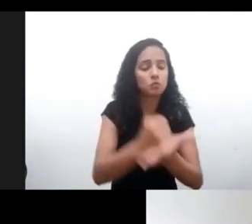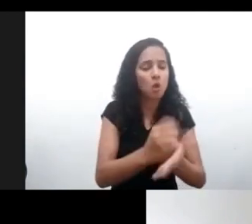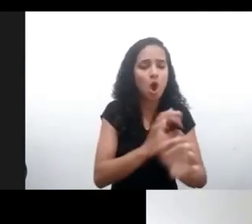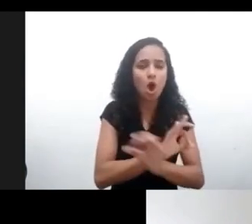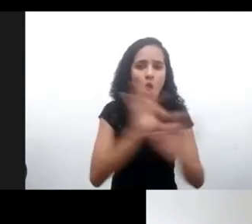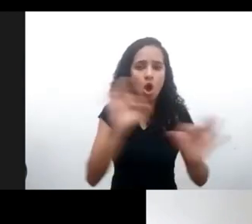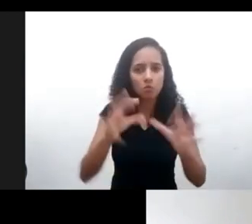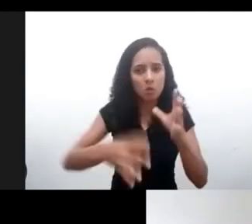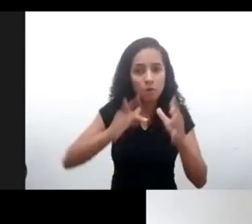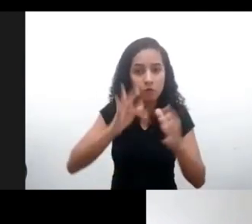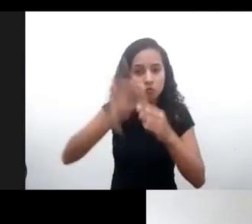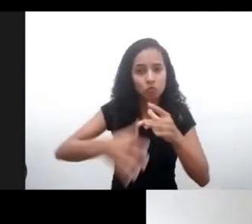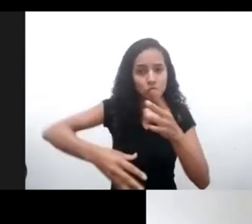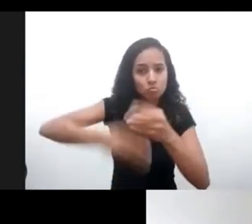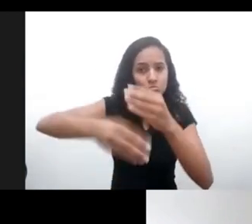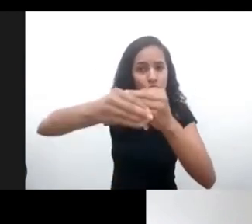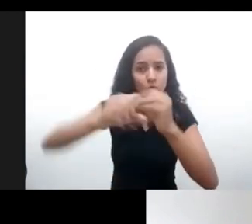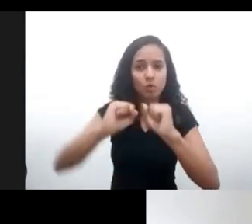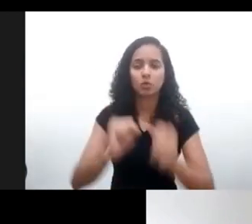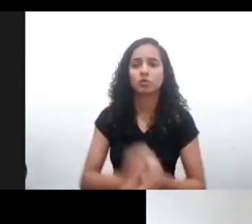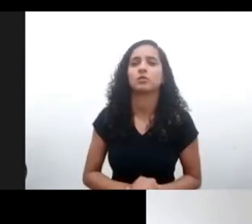Le agradecemos, Valeria. Lionel, por favor.